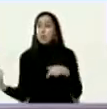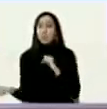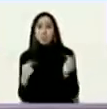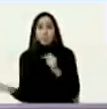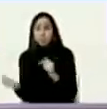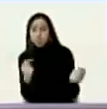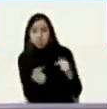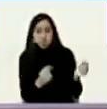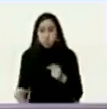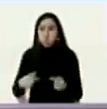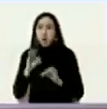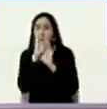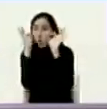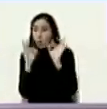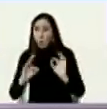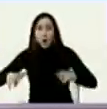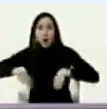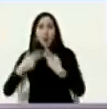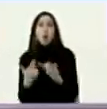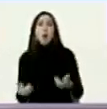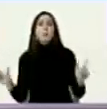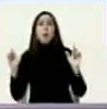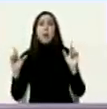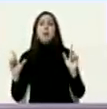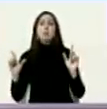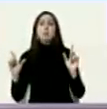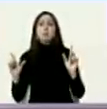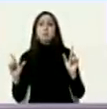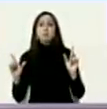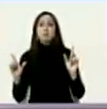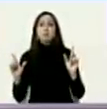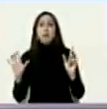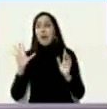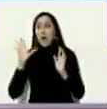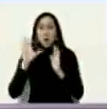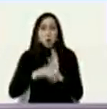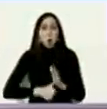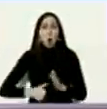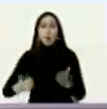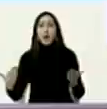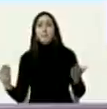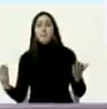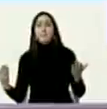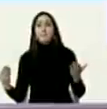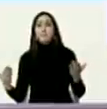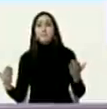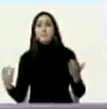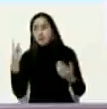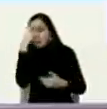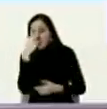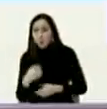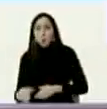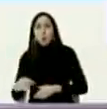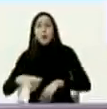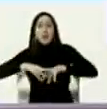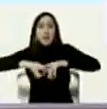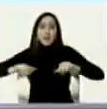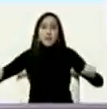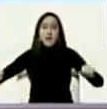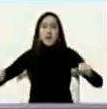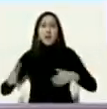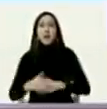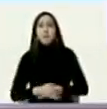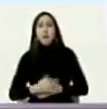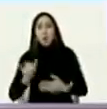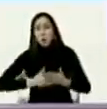entre el neoliberalismo saqueador y empobrecedor de nuestras tierras y